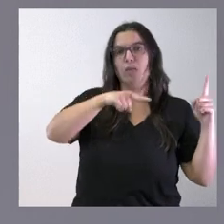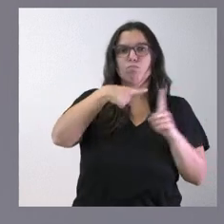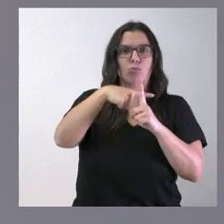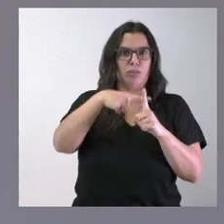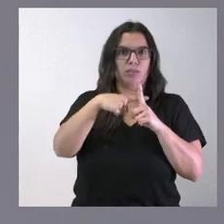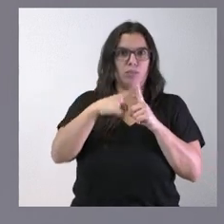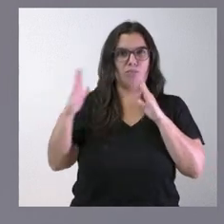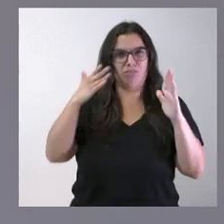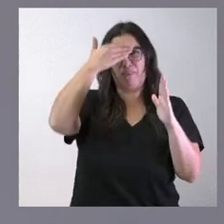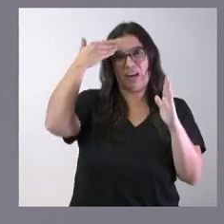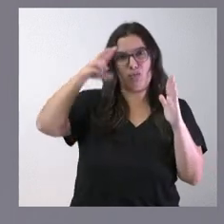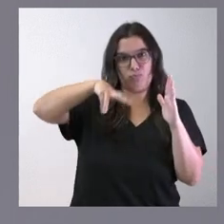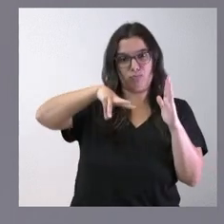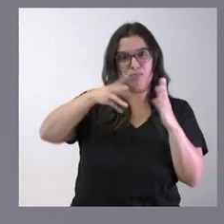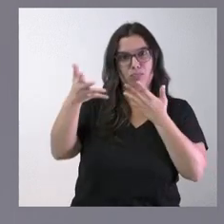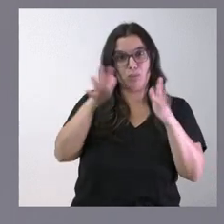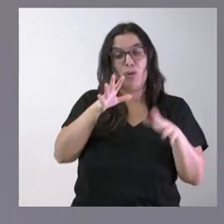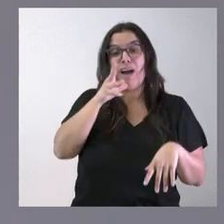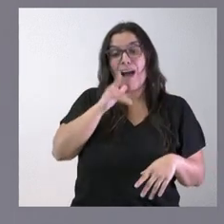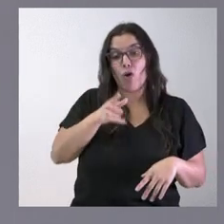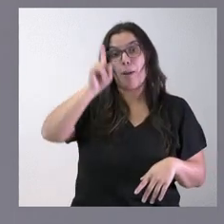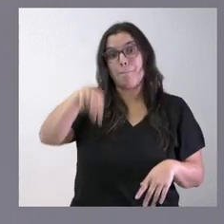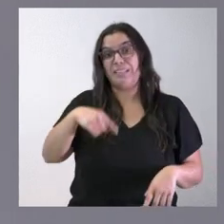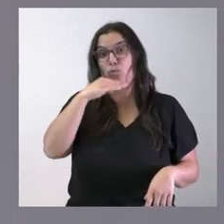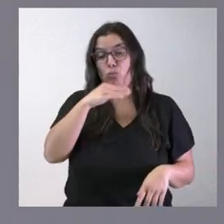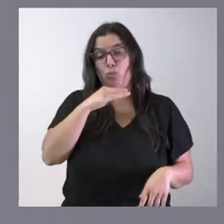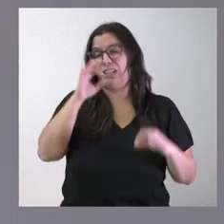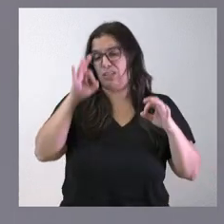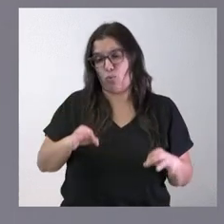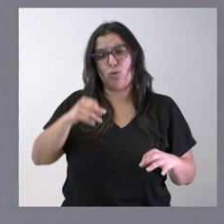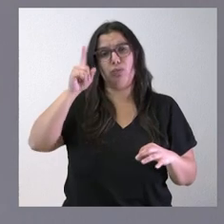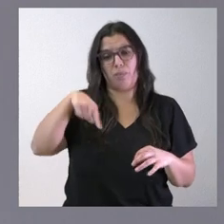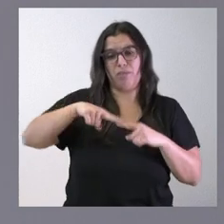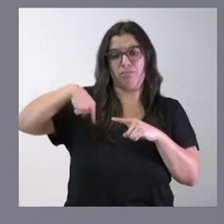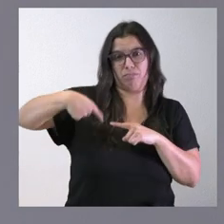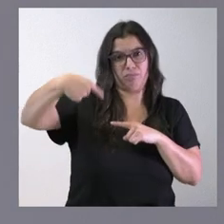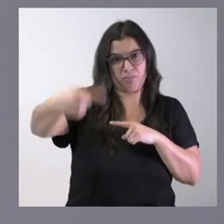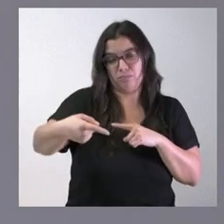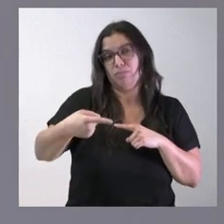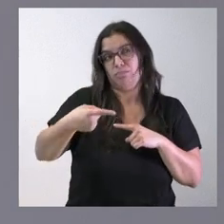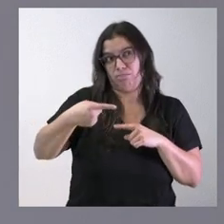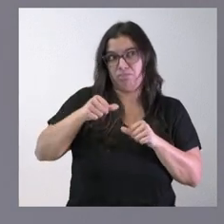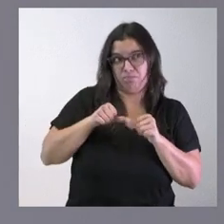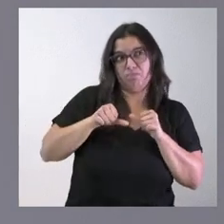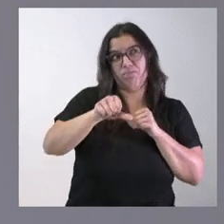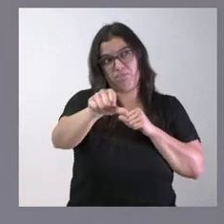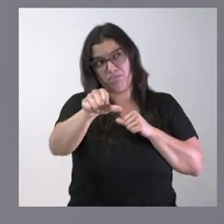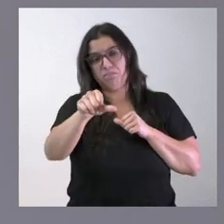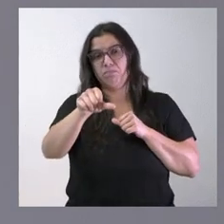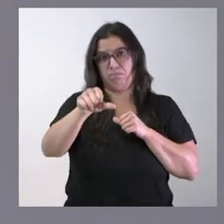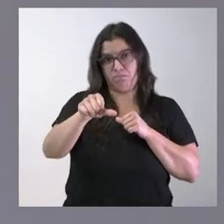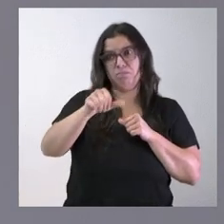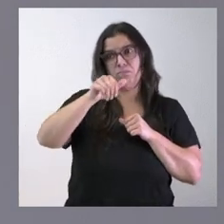recordarán, pero vemos en este mes de octubre, y seguramente lo iremos viendo a lo largo, al menos de los cinco meses posteriores,